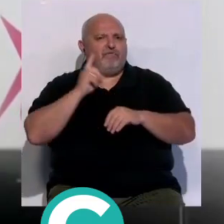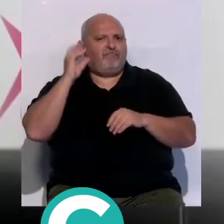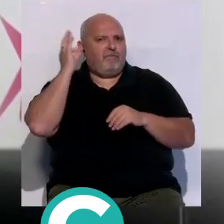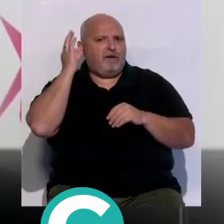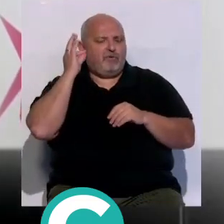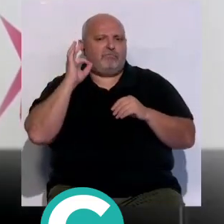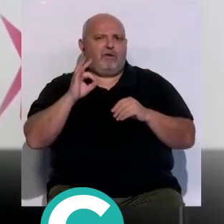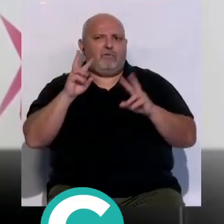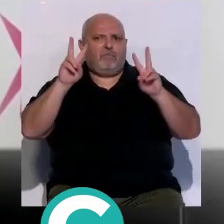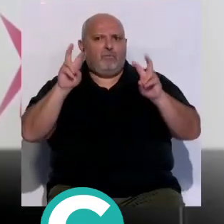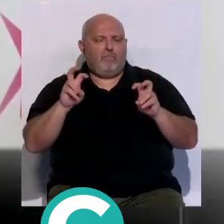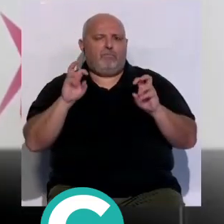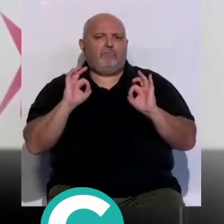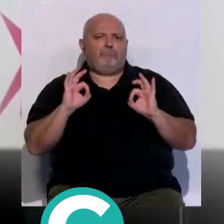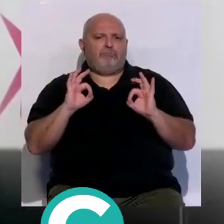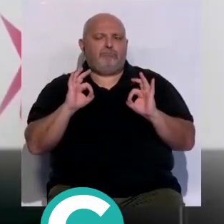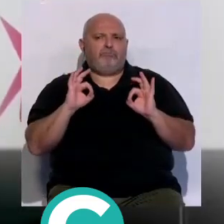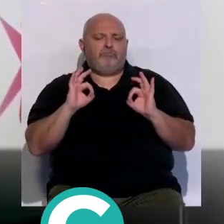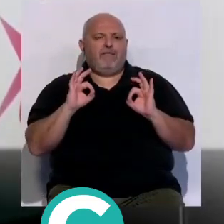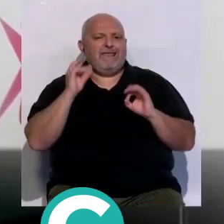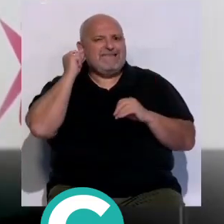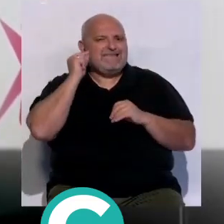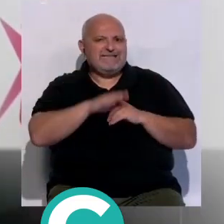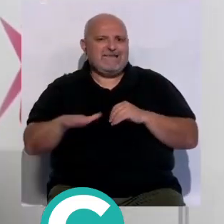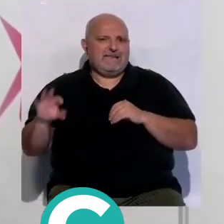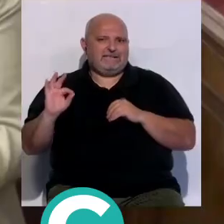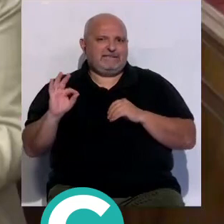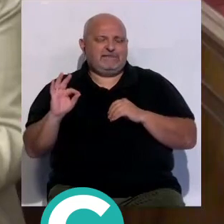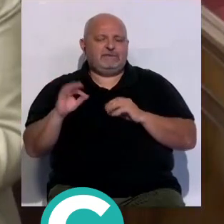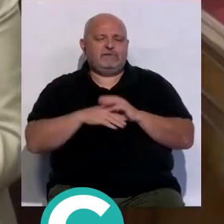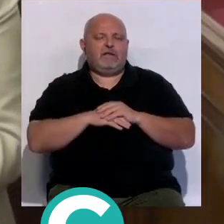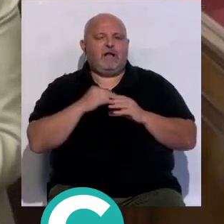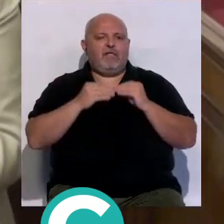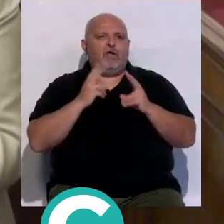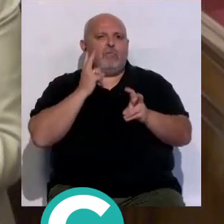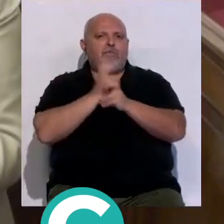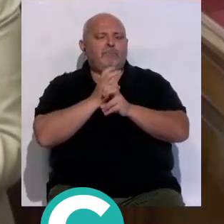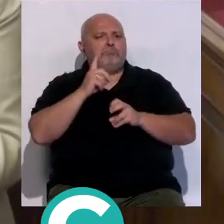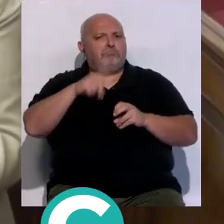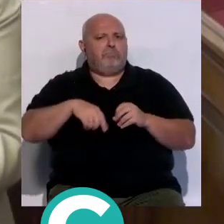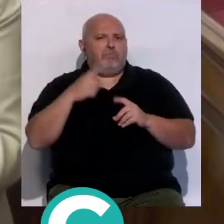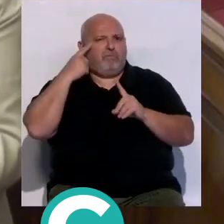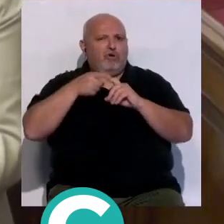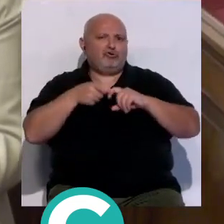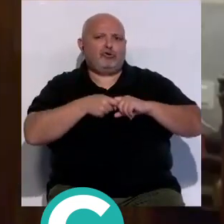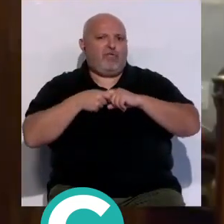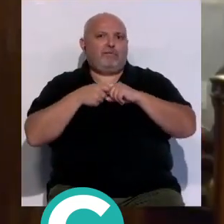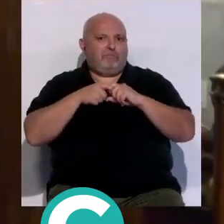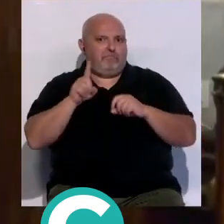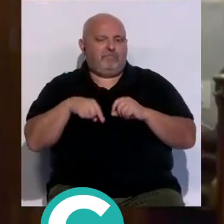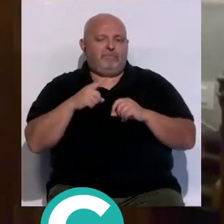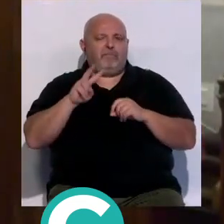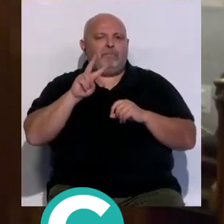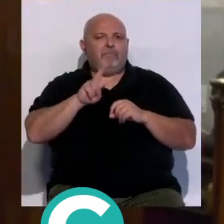pone el acento en las niñas de nuestra ciudad haciéndolo compatible además con fines solidarios la